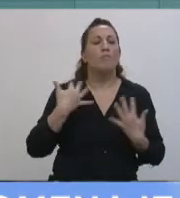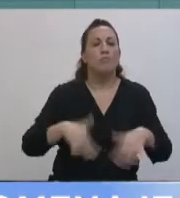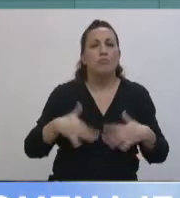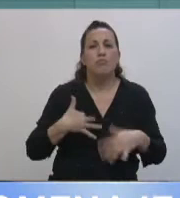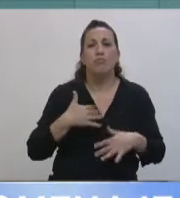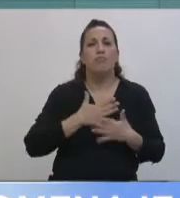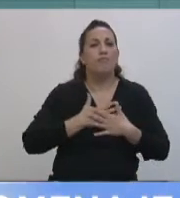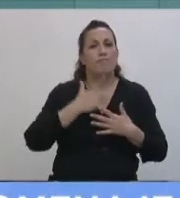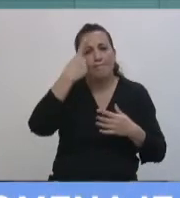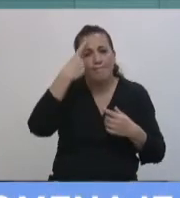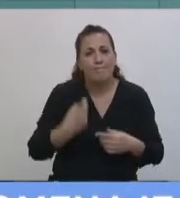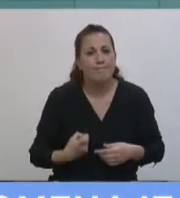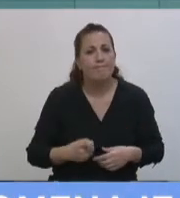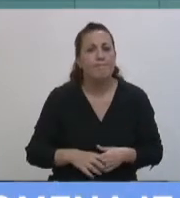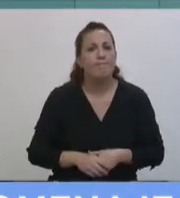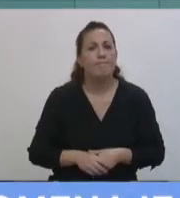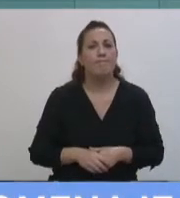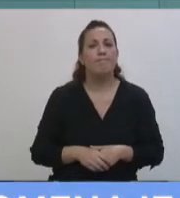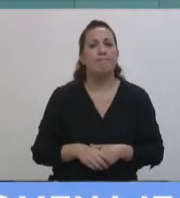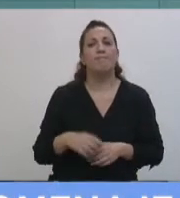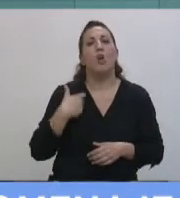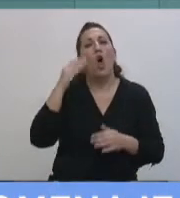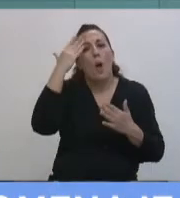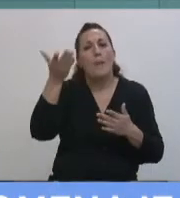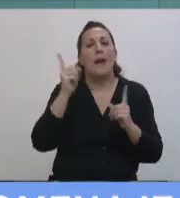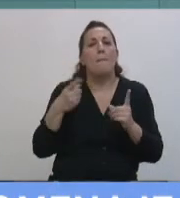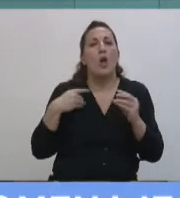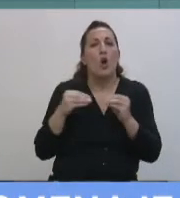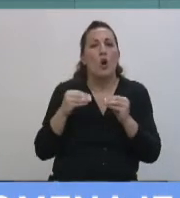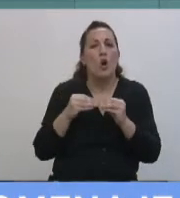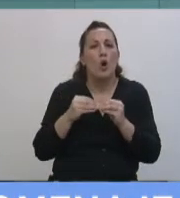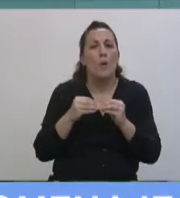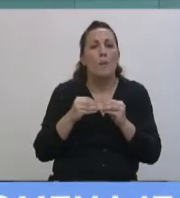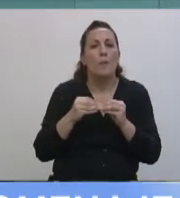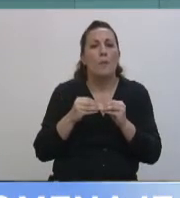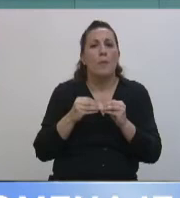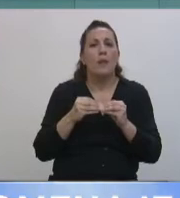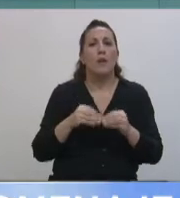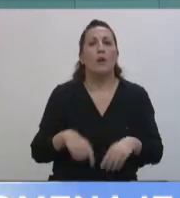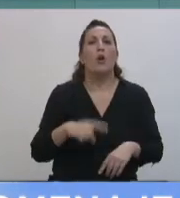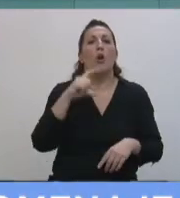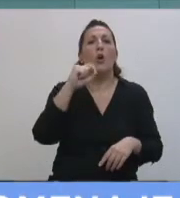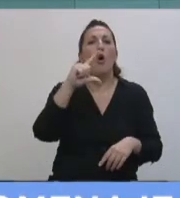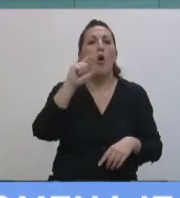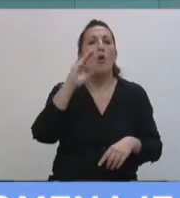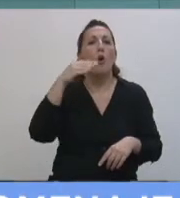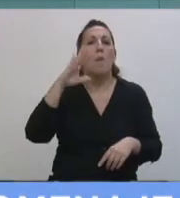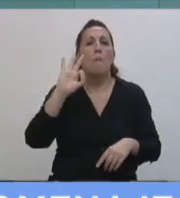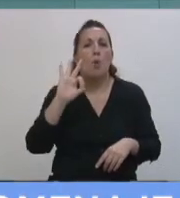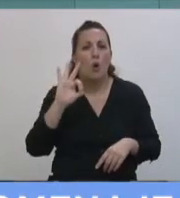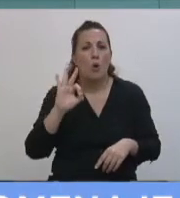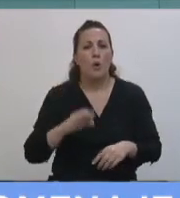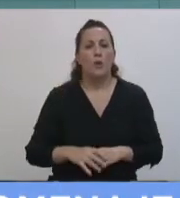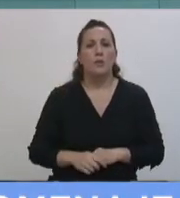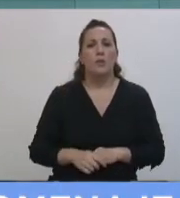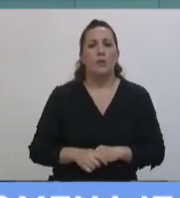hacer un homenaje a quien ha sido colega nuestra acá en el recinto, Marita Colombo. Y nada